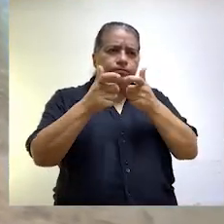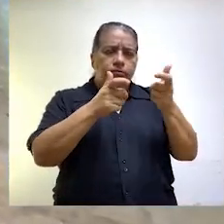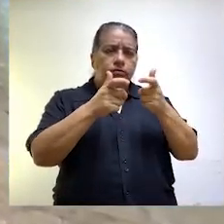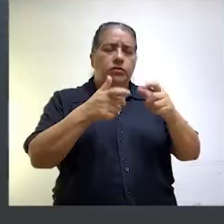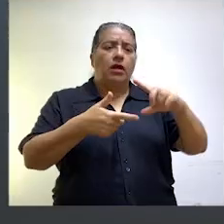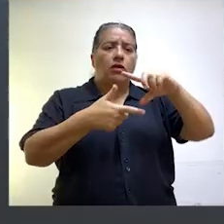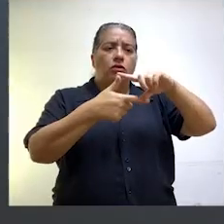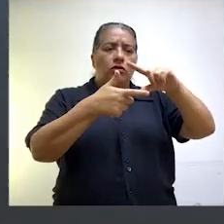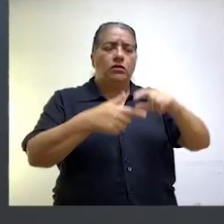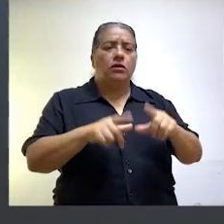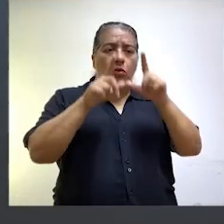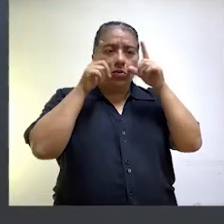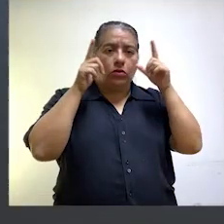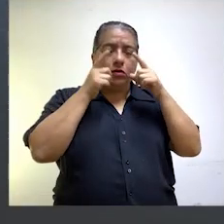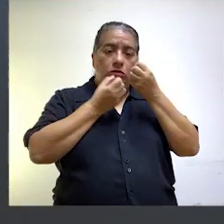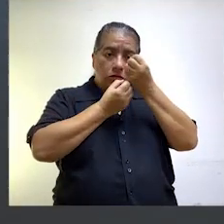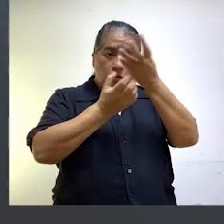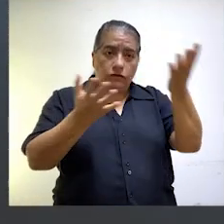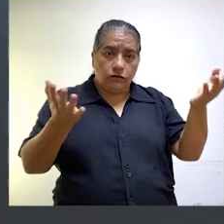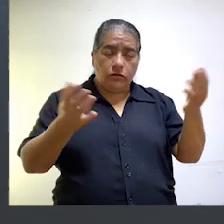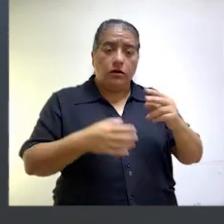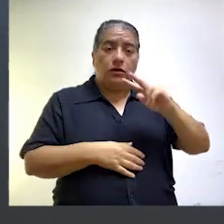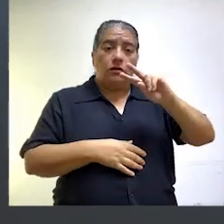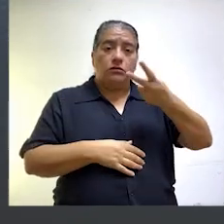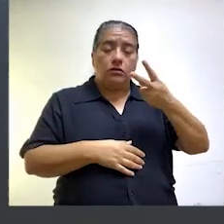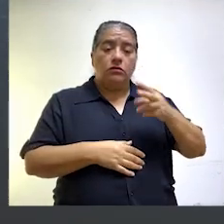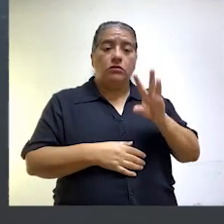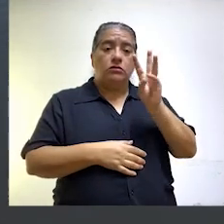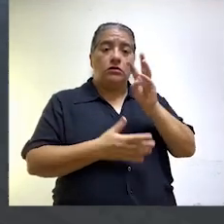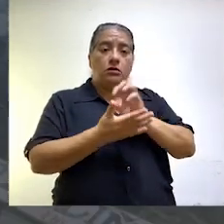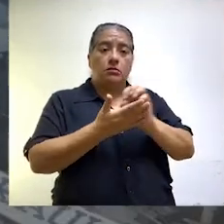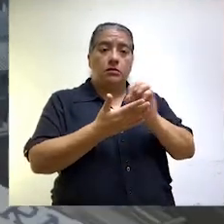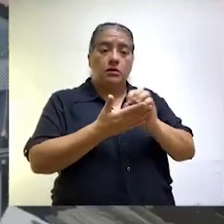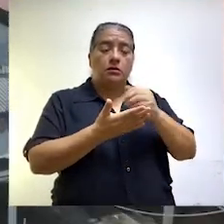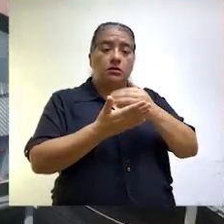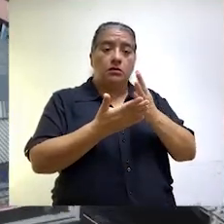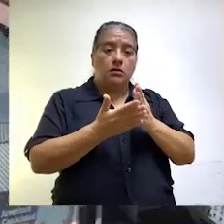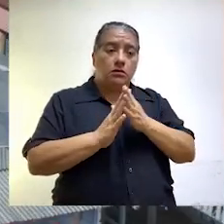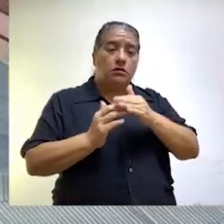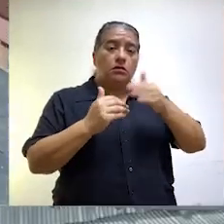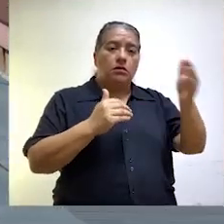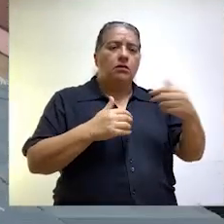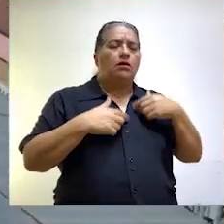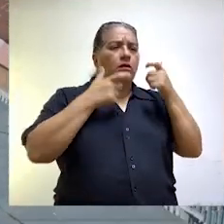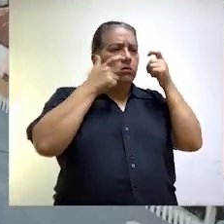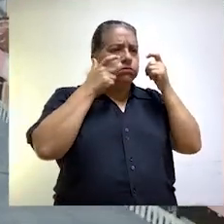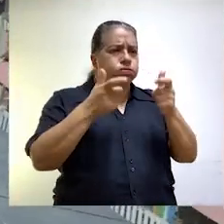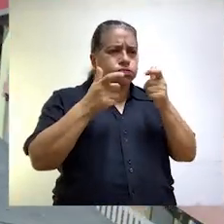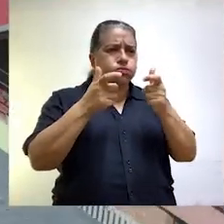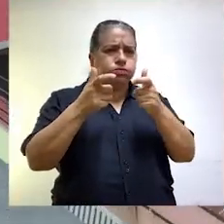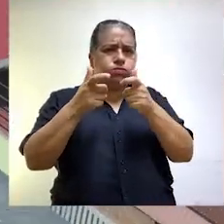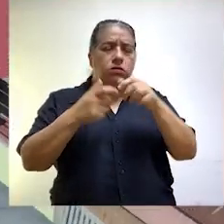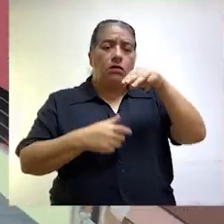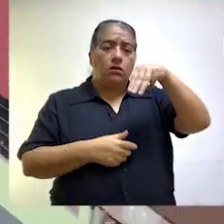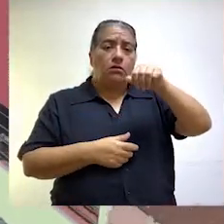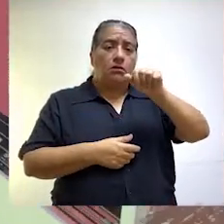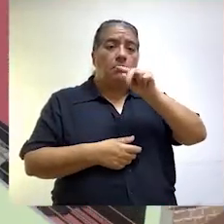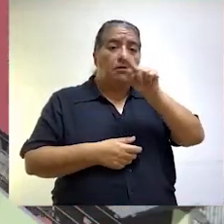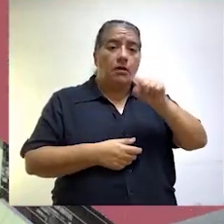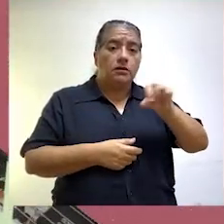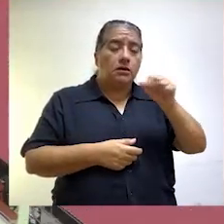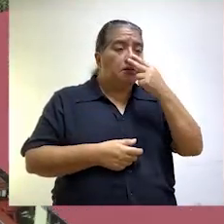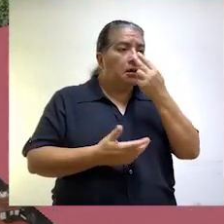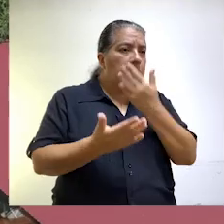región Loreto. Por todo ello, comunicamos que en el segundo semestre de este año realizaremos un operativo de control en